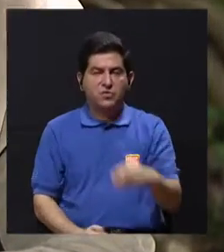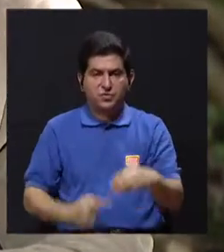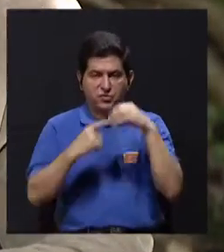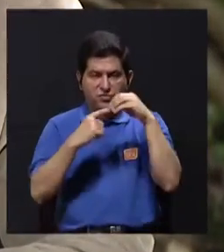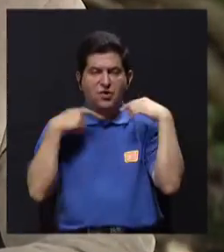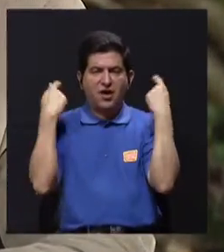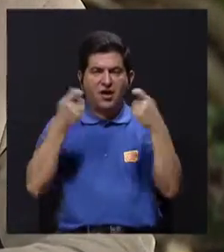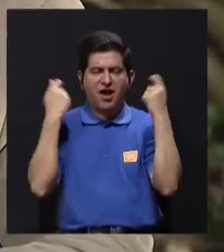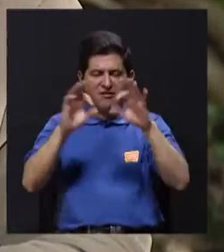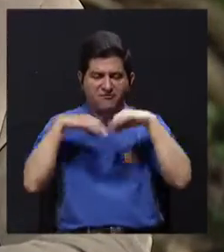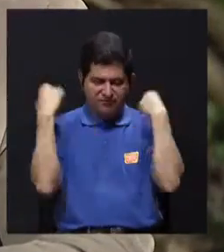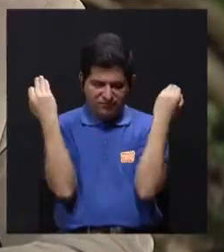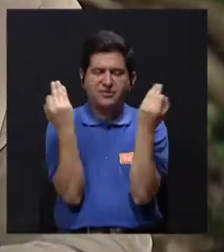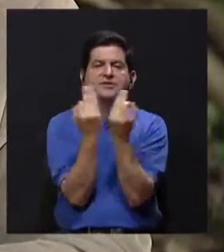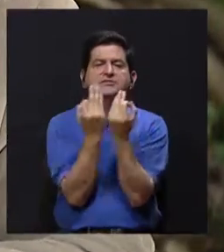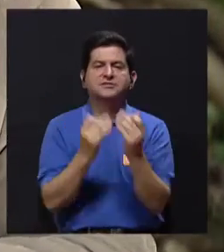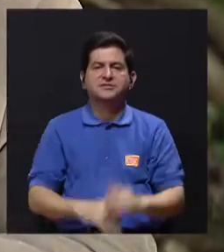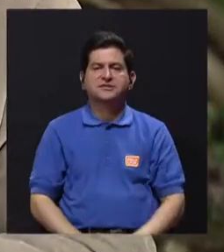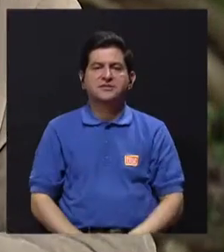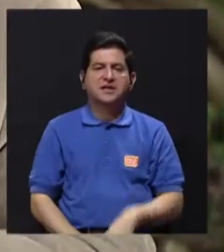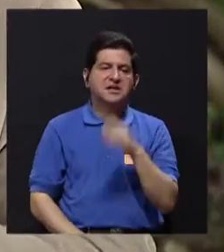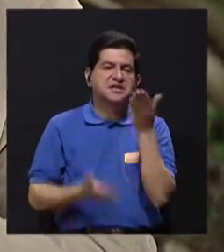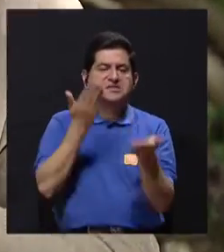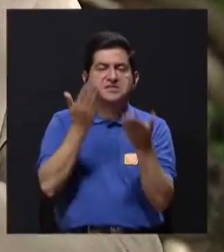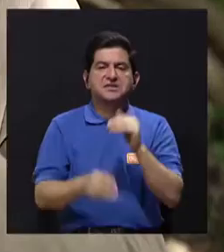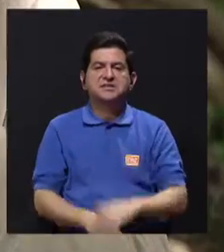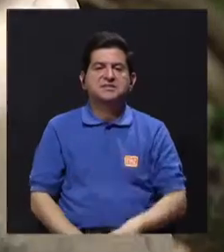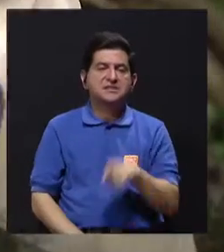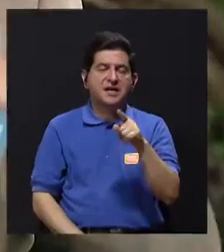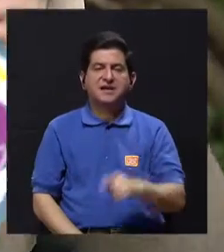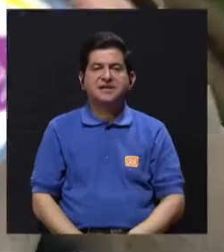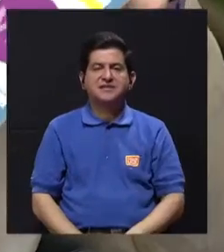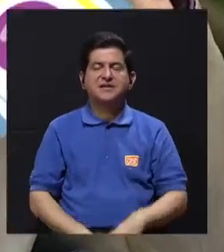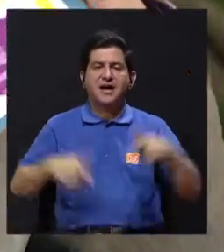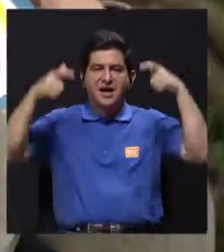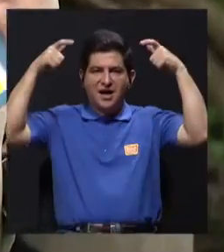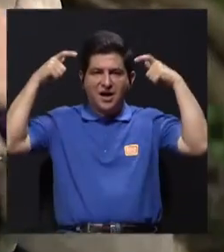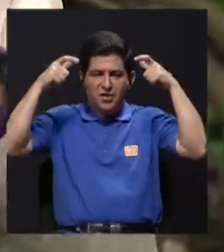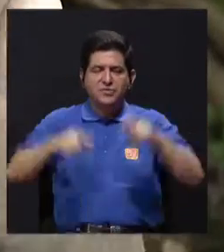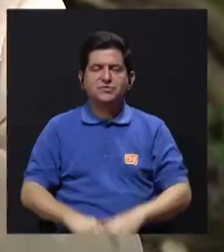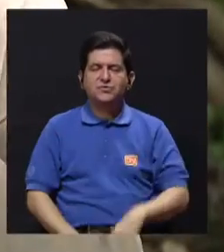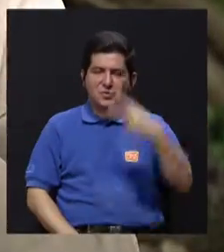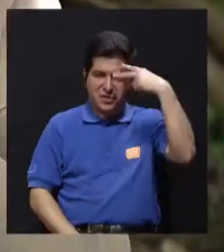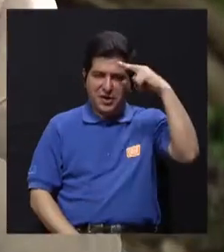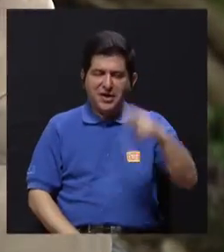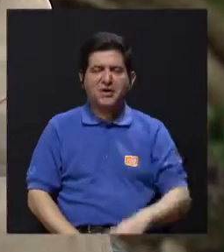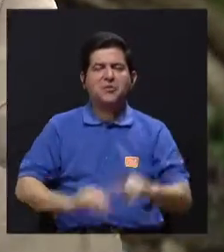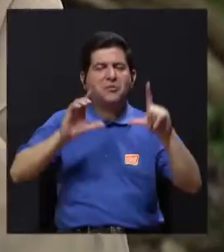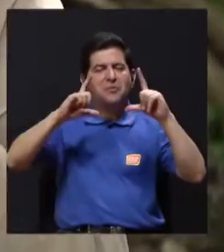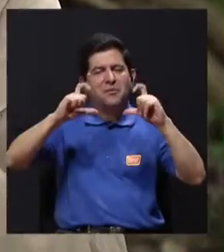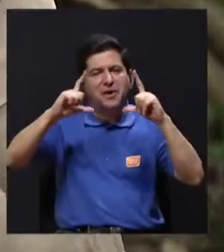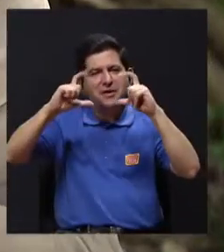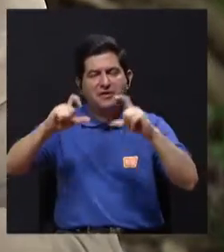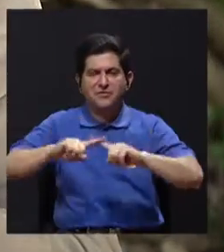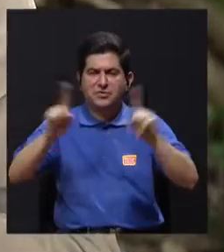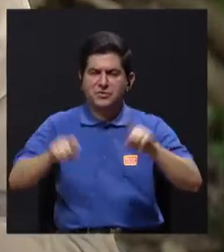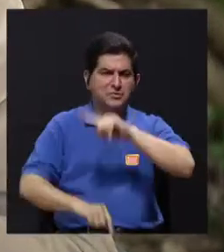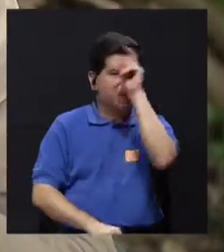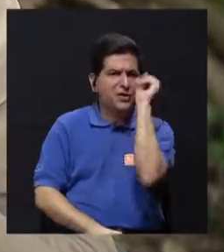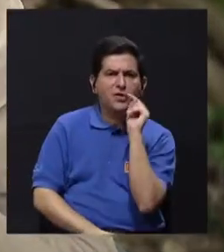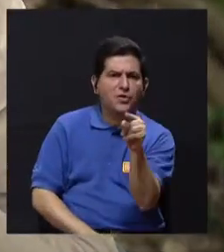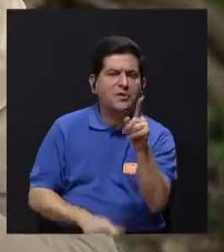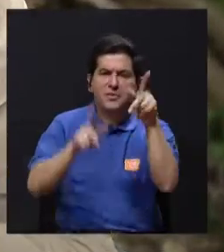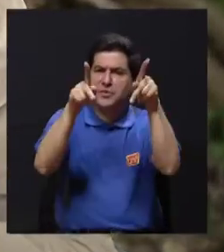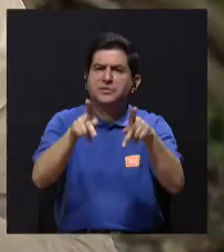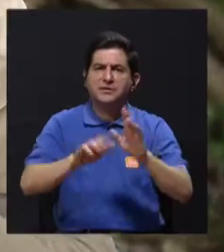mayor principalmente en las fiestas de familia les ponen a veces un sombrero mexicano para tomarse fotos y cosas de esas y no se